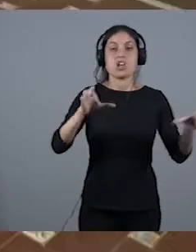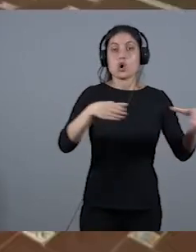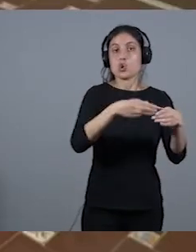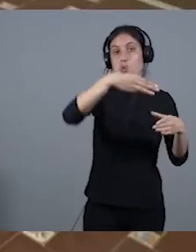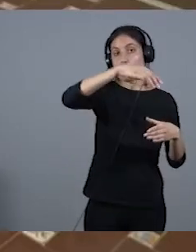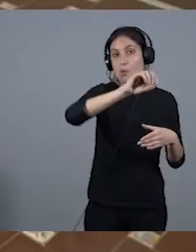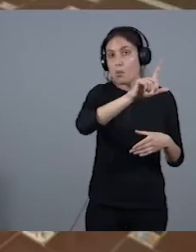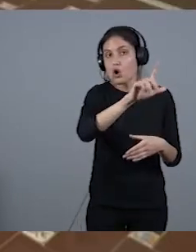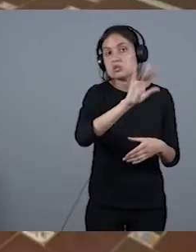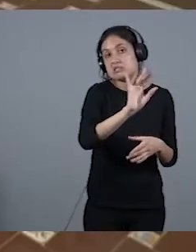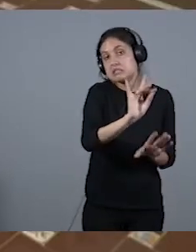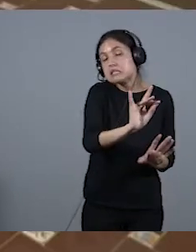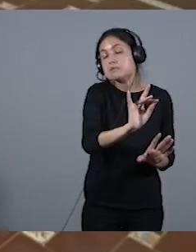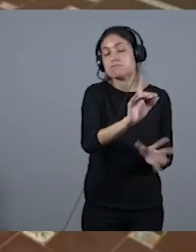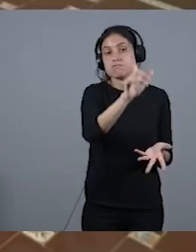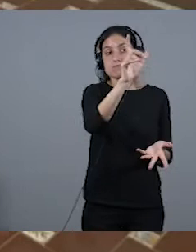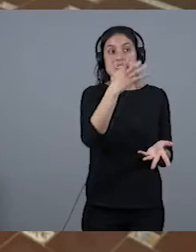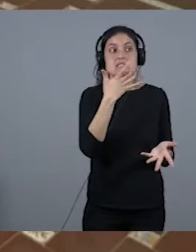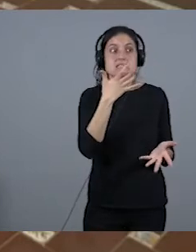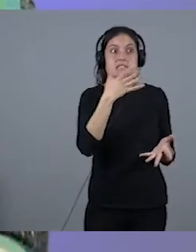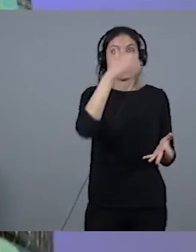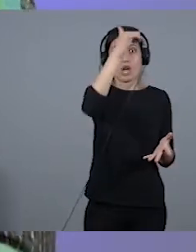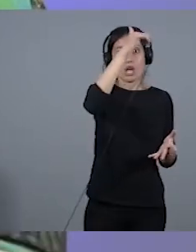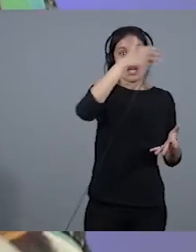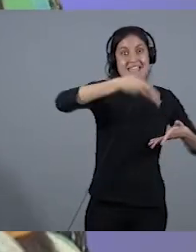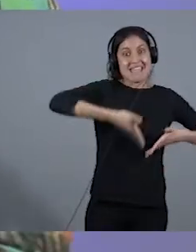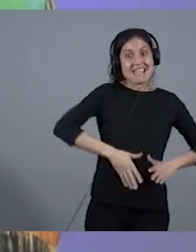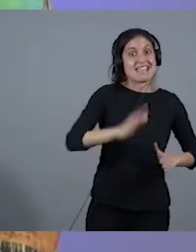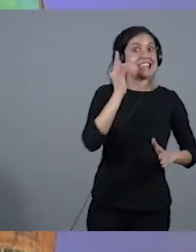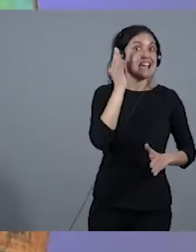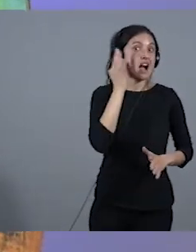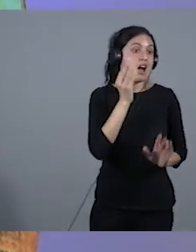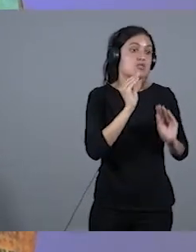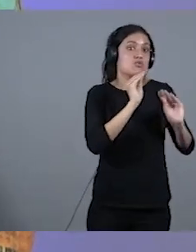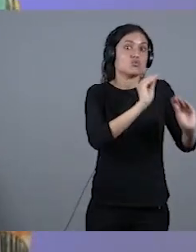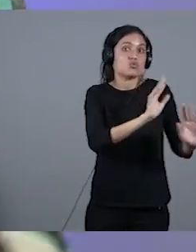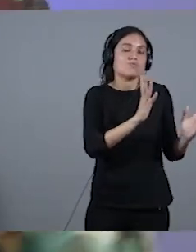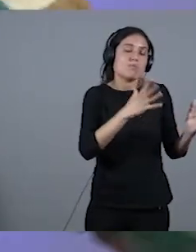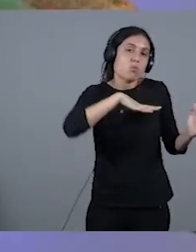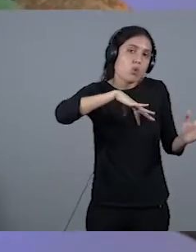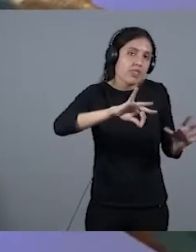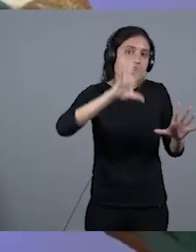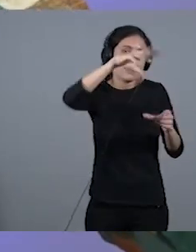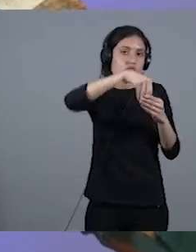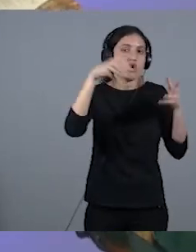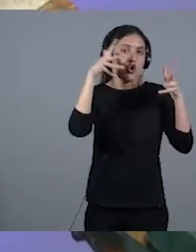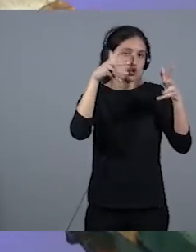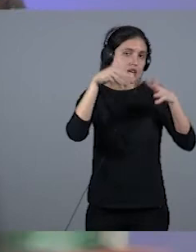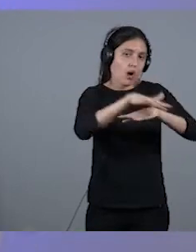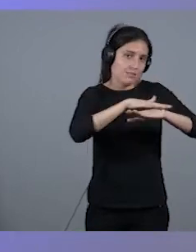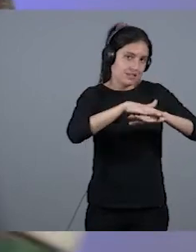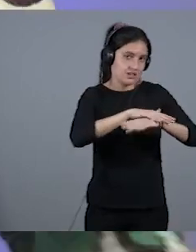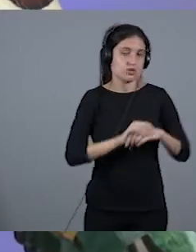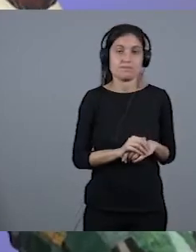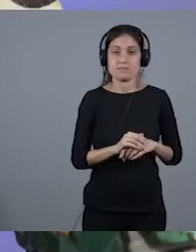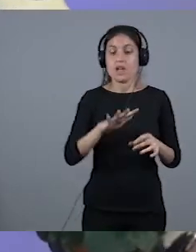una señora que es la hija de uno de ellos, no puede estar en el Consejo de Administración, pero nos estamos dando cuenta, y el caso de la banca ha sido